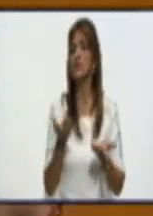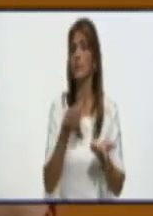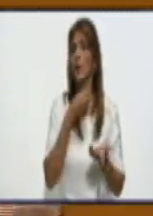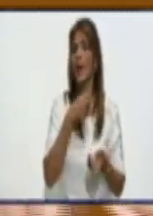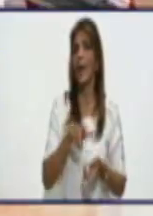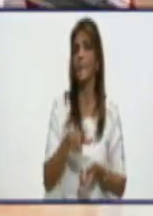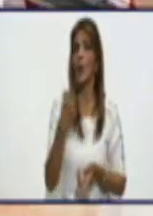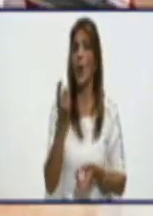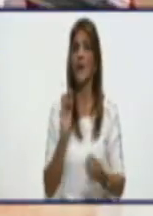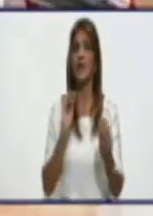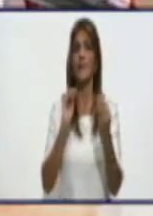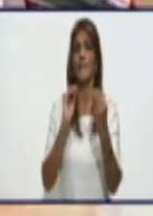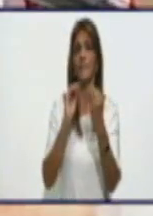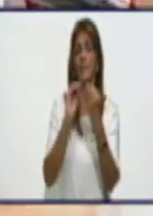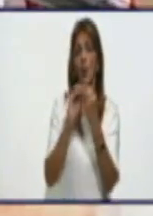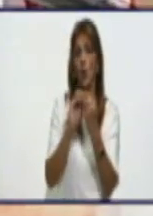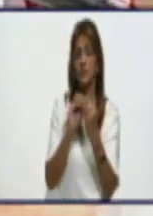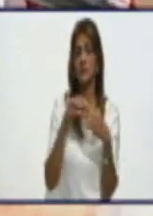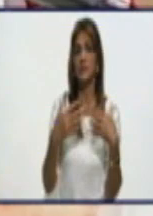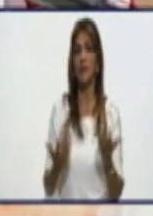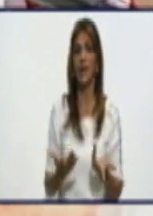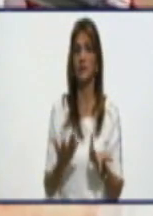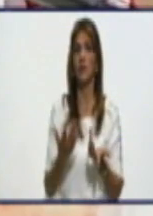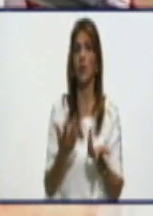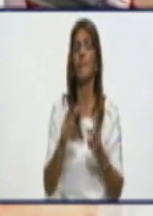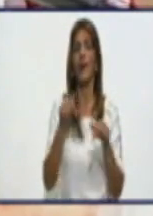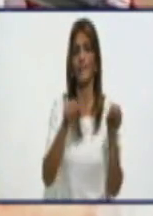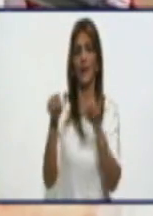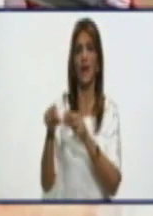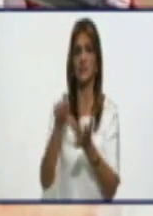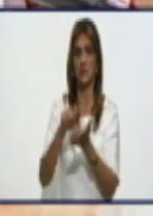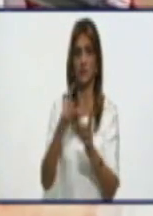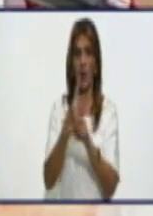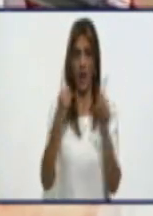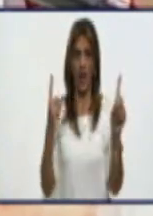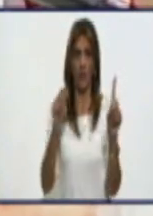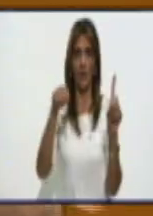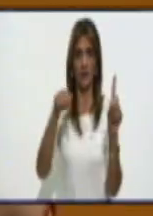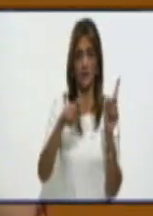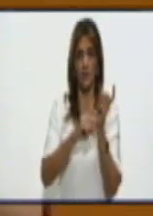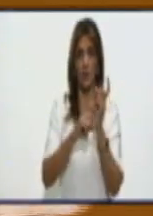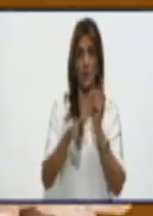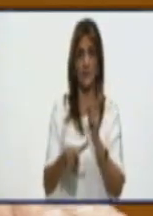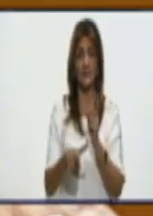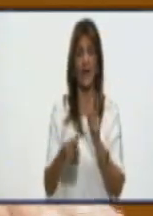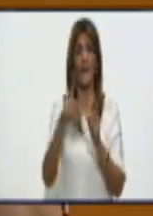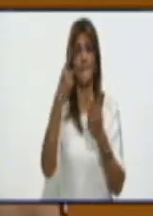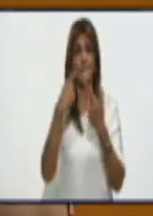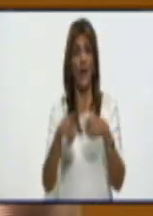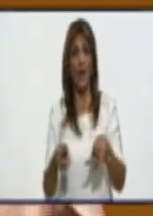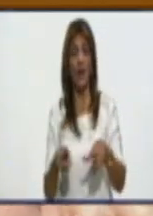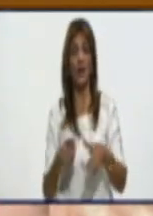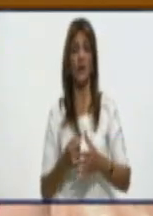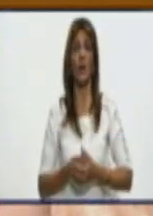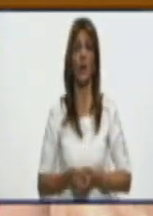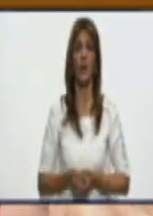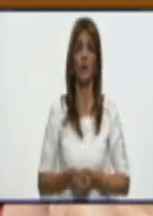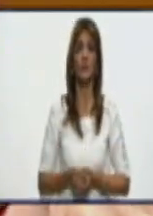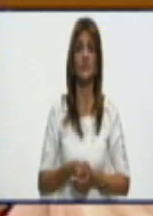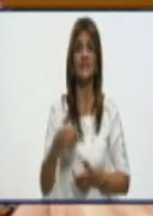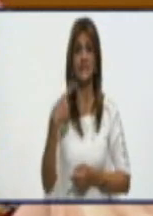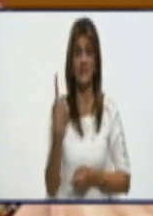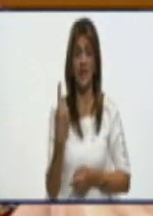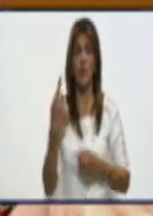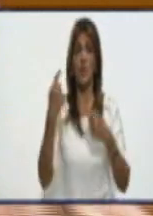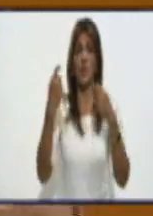riesgo asintomático, va para los centros destinados en la provincia, que tenemos para ese fin. Si es un confirmado